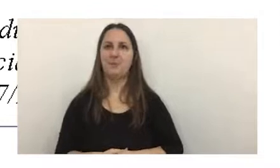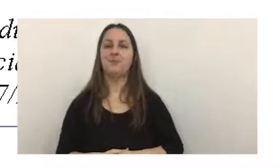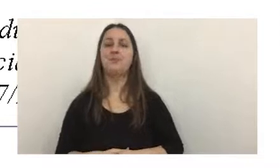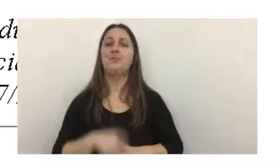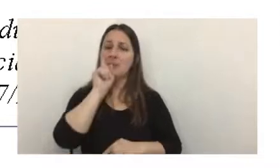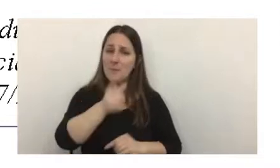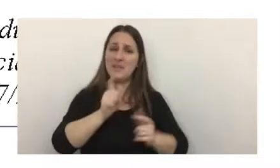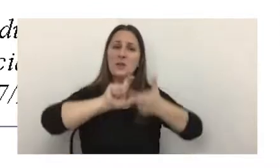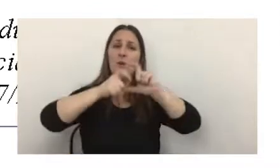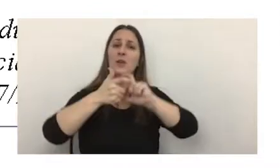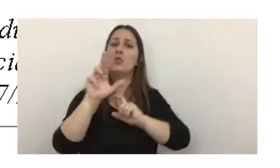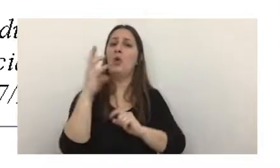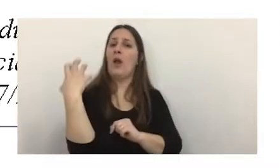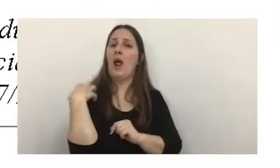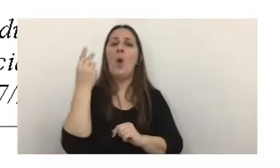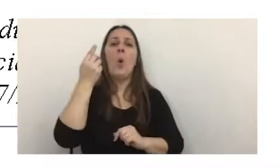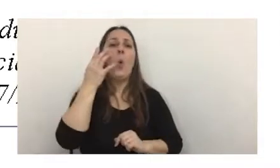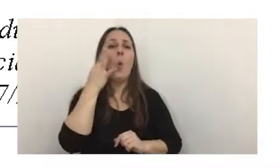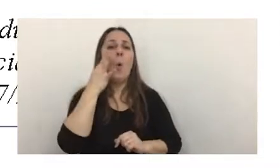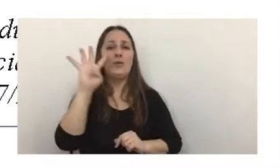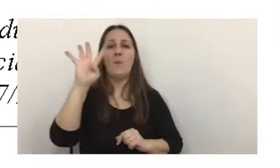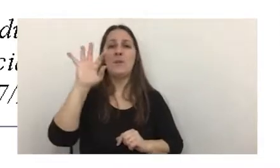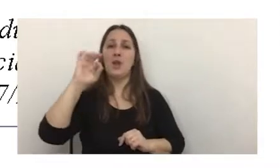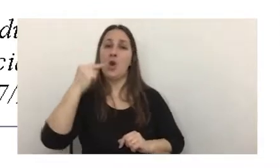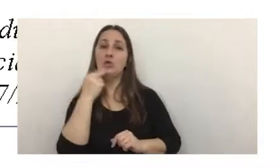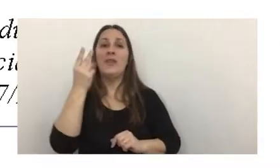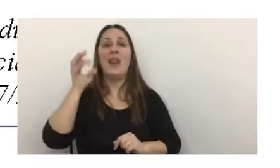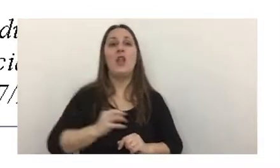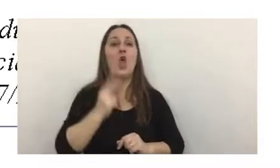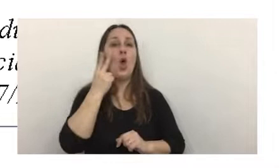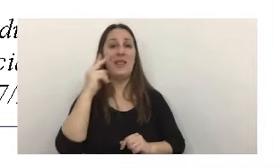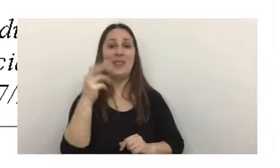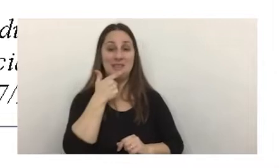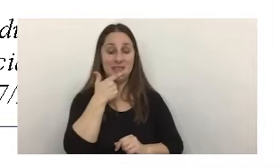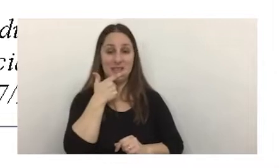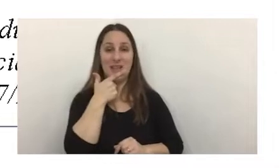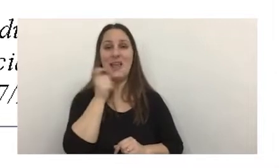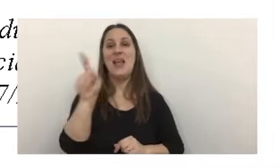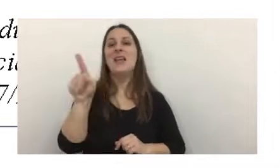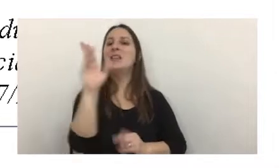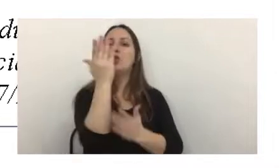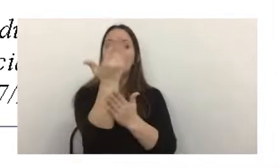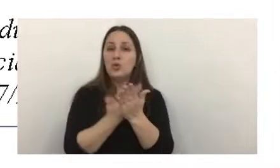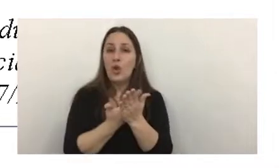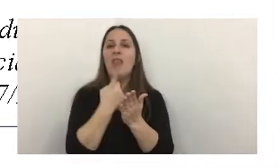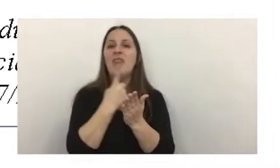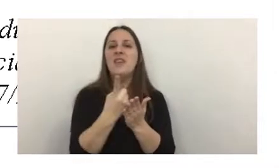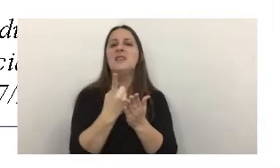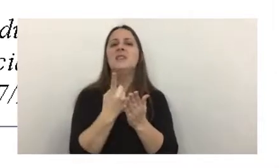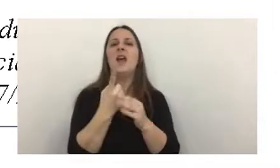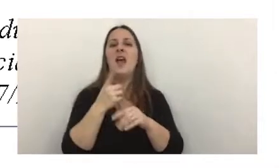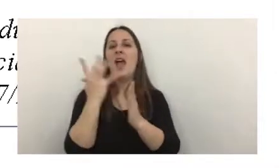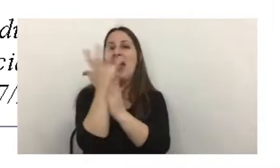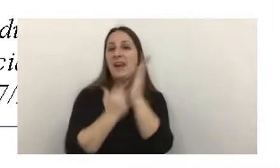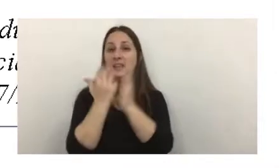actualiza la resolución general 4011 del 2017. Esta resolución dispone un régimen de